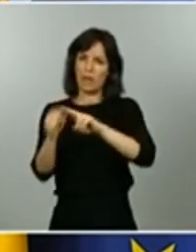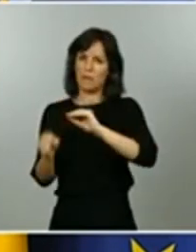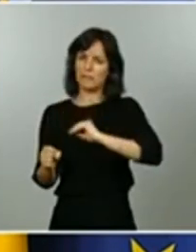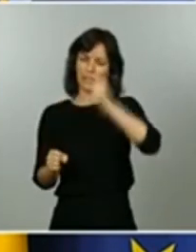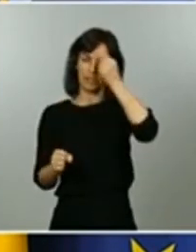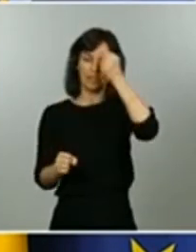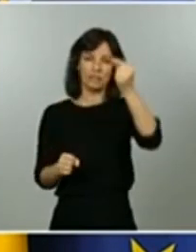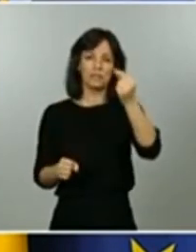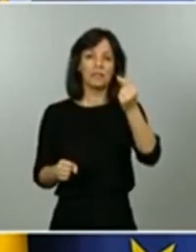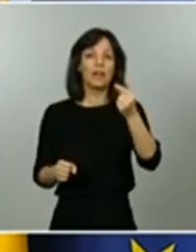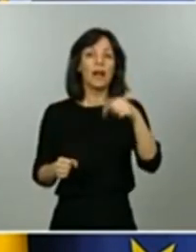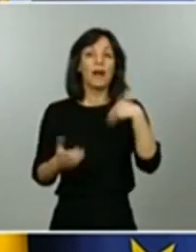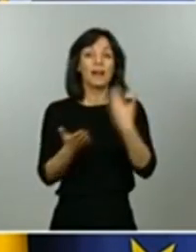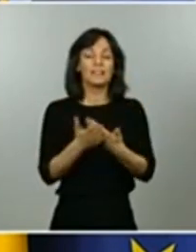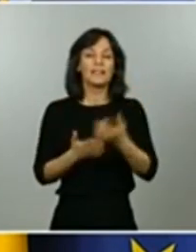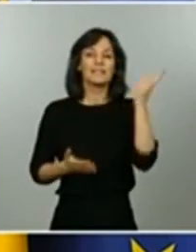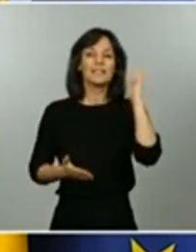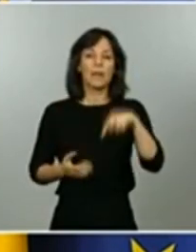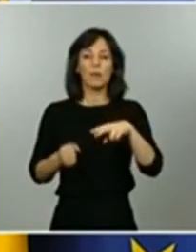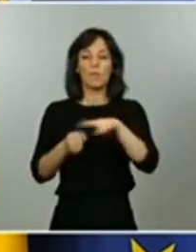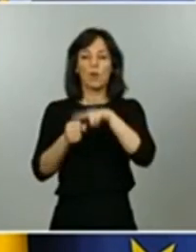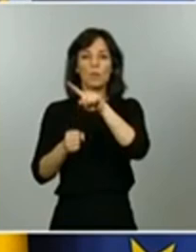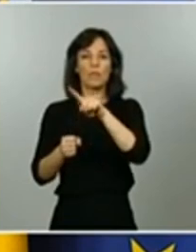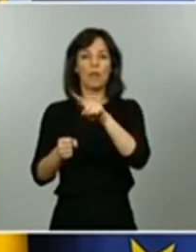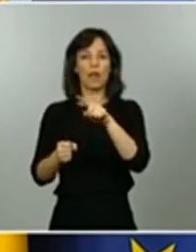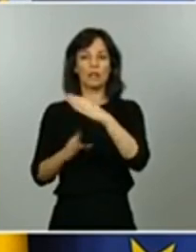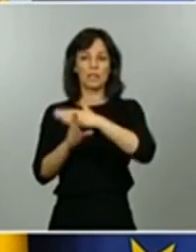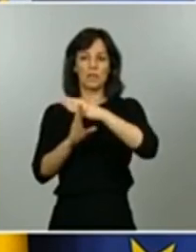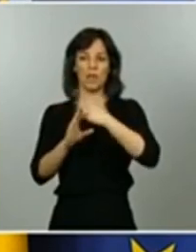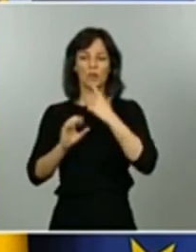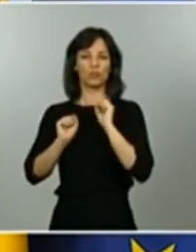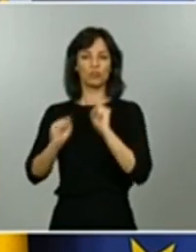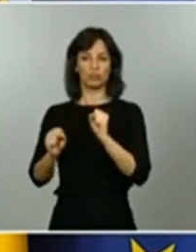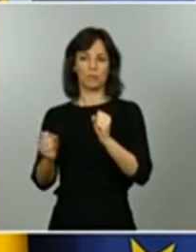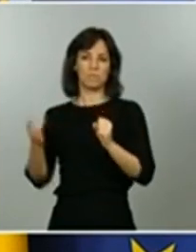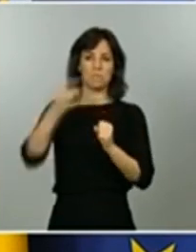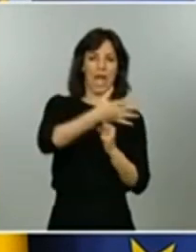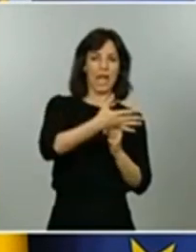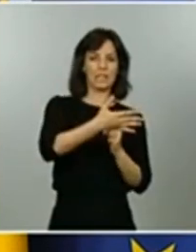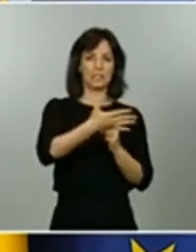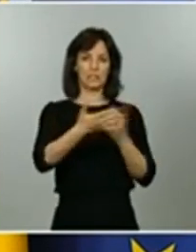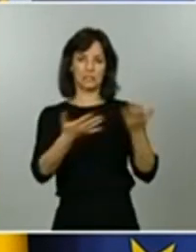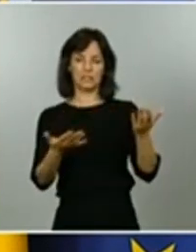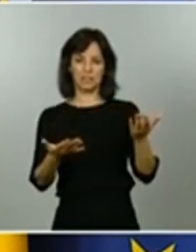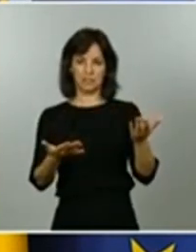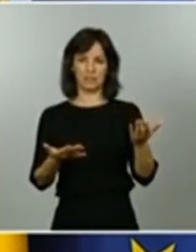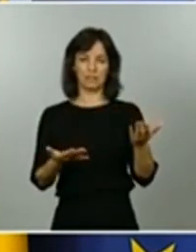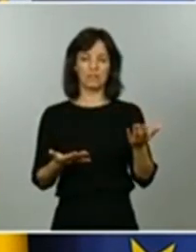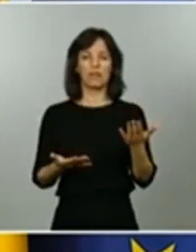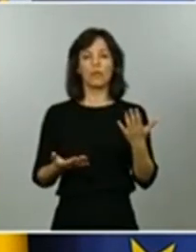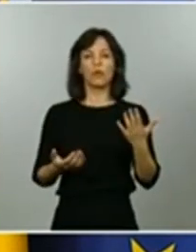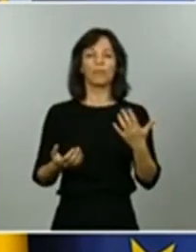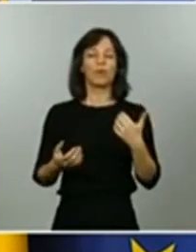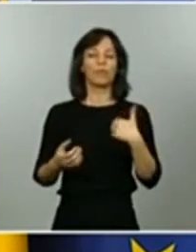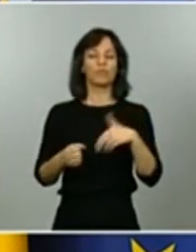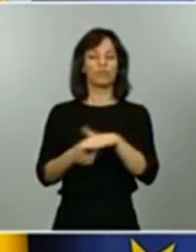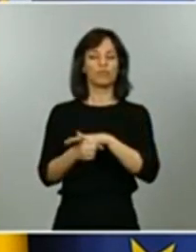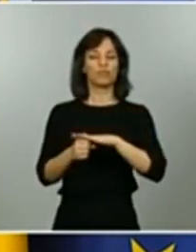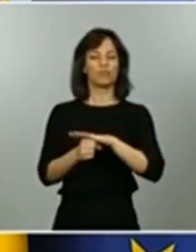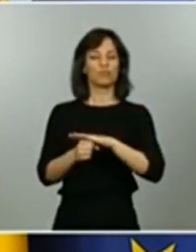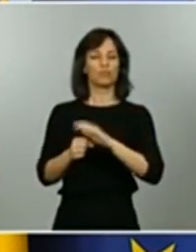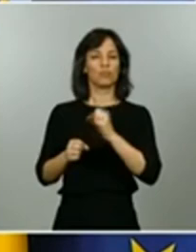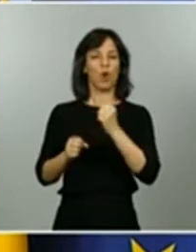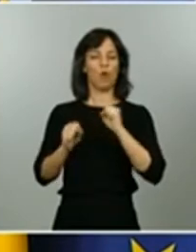tiene un nivel de inmunidad superior a otras probablemente no vamos a tener un nivel de inmunidad que nos permita pensar que estamos completamente protegidos ni